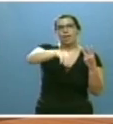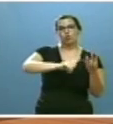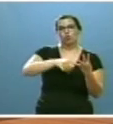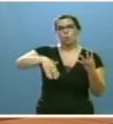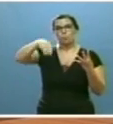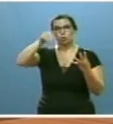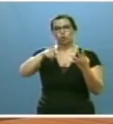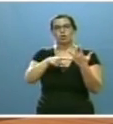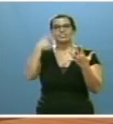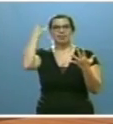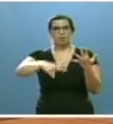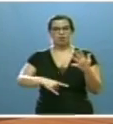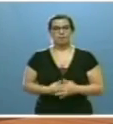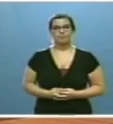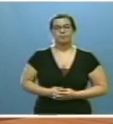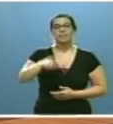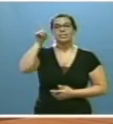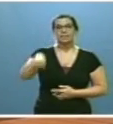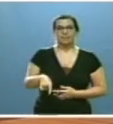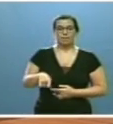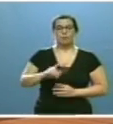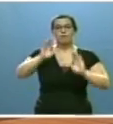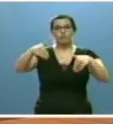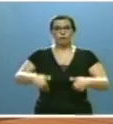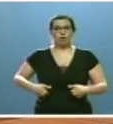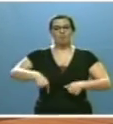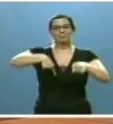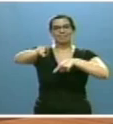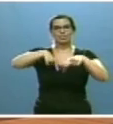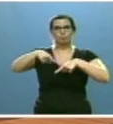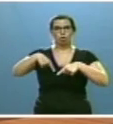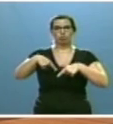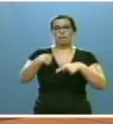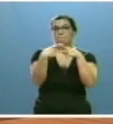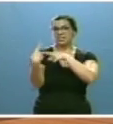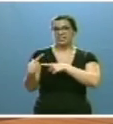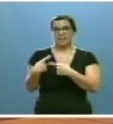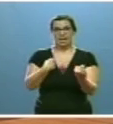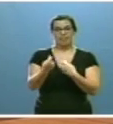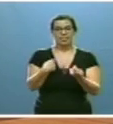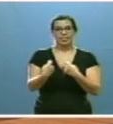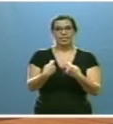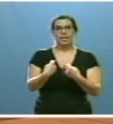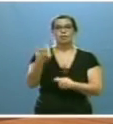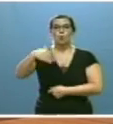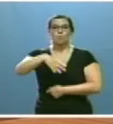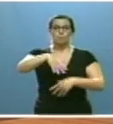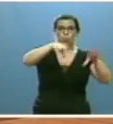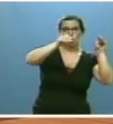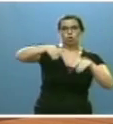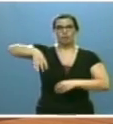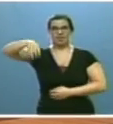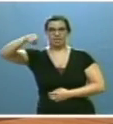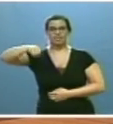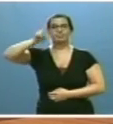Salamanca. La recuperación para el transporte de mercancías de la línea ferroviaria entre Burgos y Aranda de Duero. La